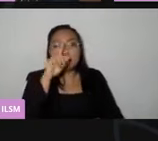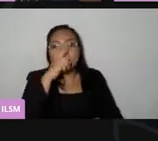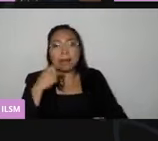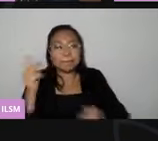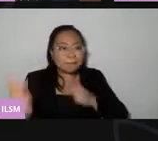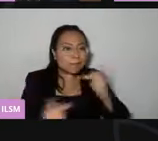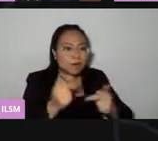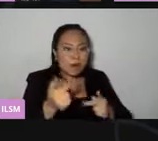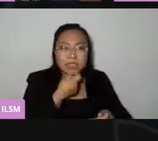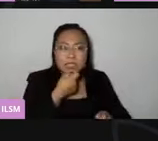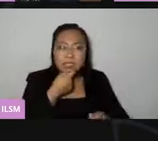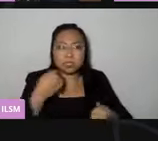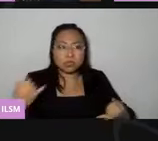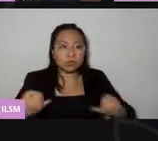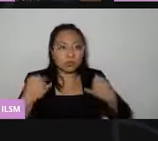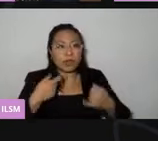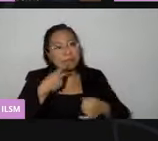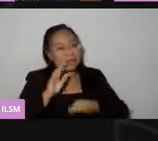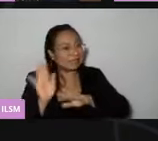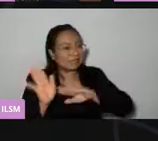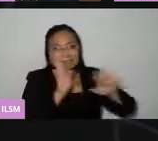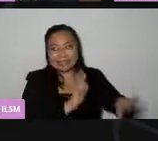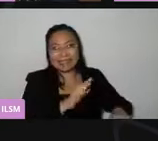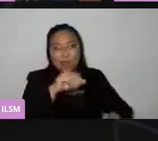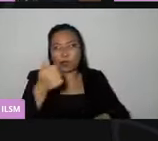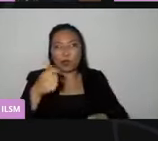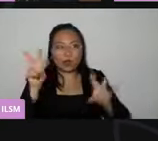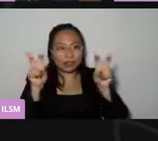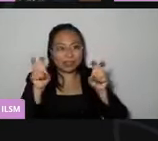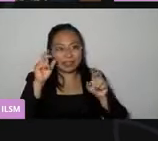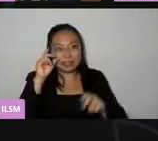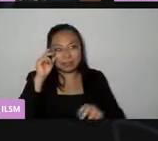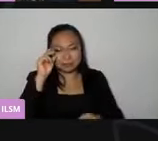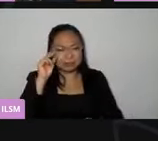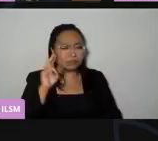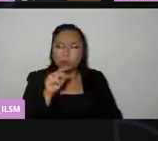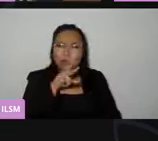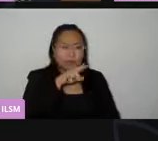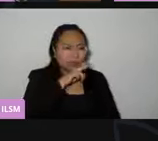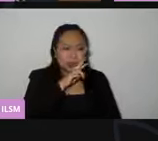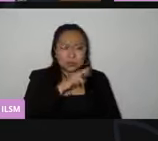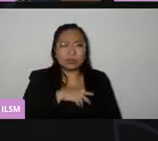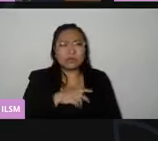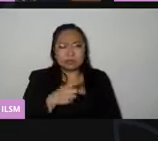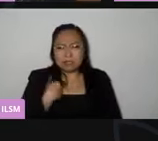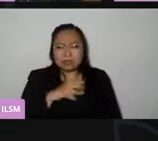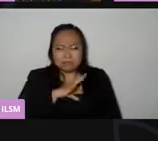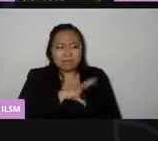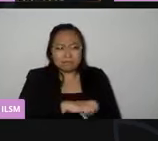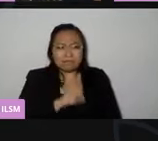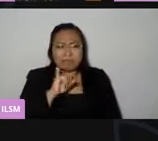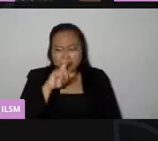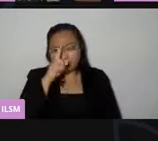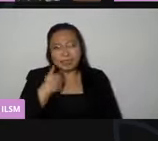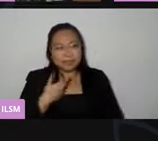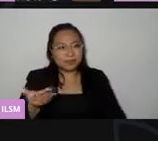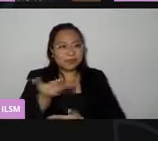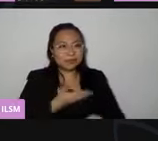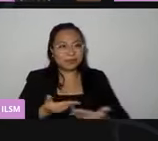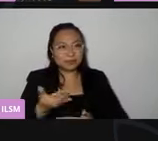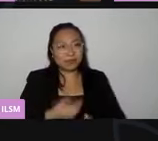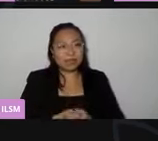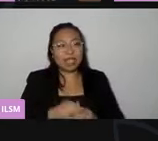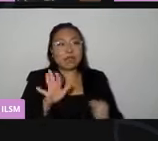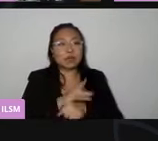pero pues ya, eso es tema, ese es otro tema. No, bueno, pues encantados, encantados de la vida, porque además, este